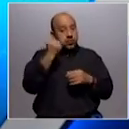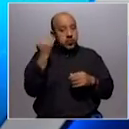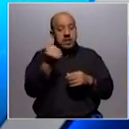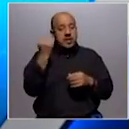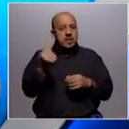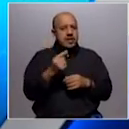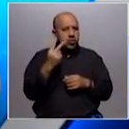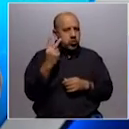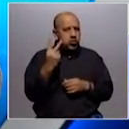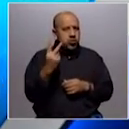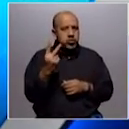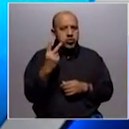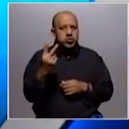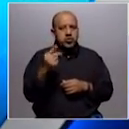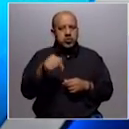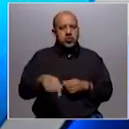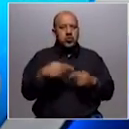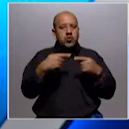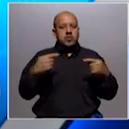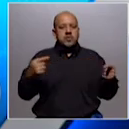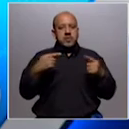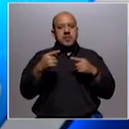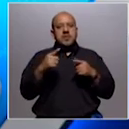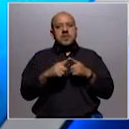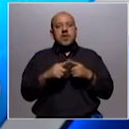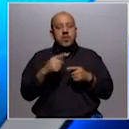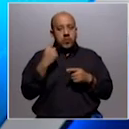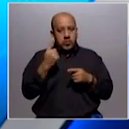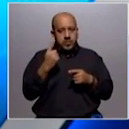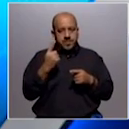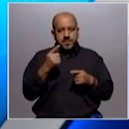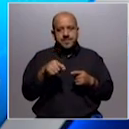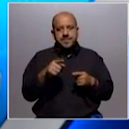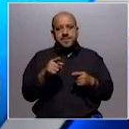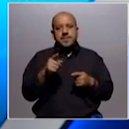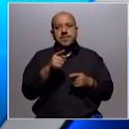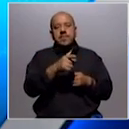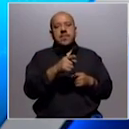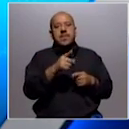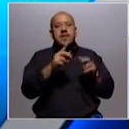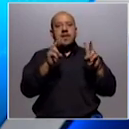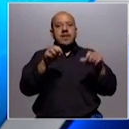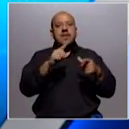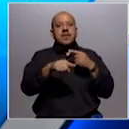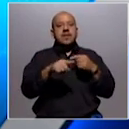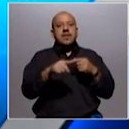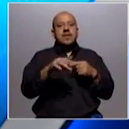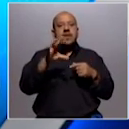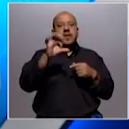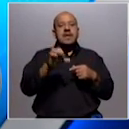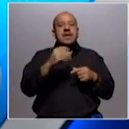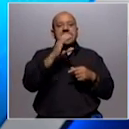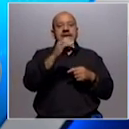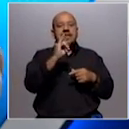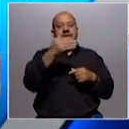dos episodios que esta asunción dio para las redes sociales. Uno, por un lado casos de cyberbullying, de cyberacoso